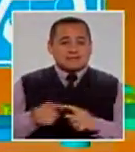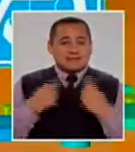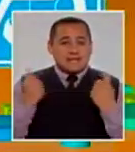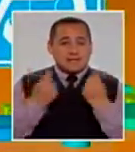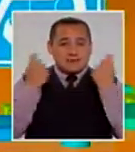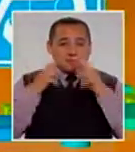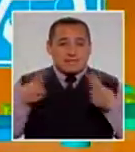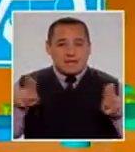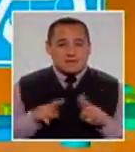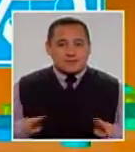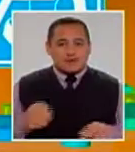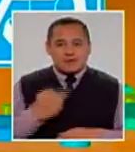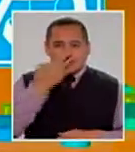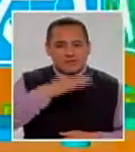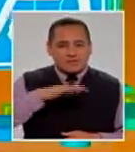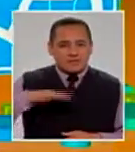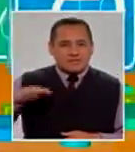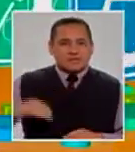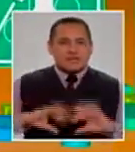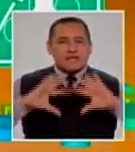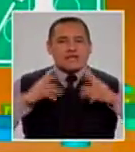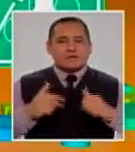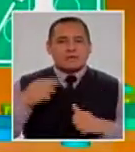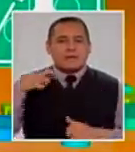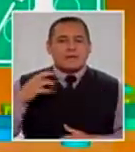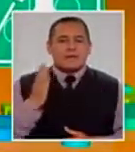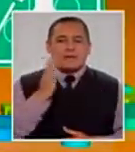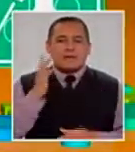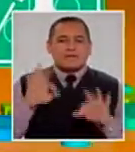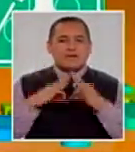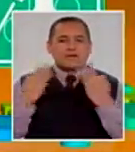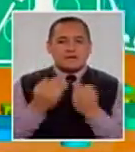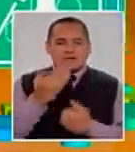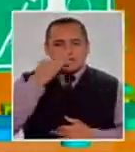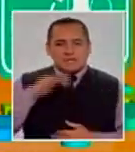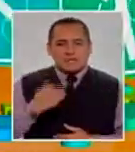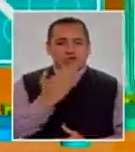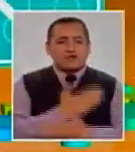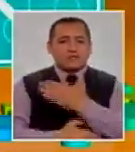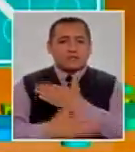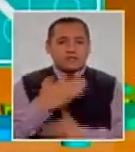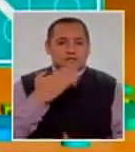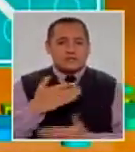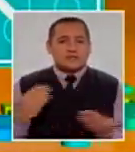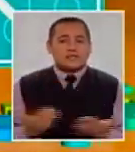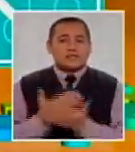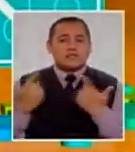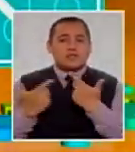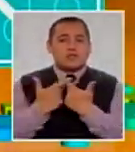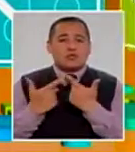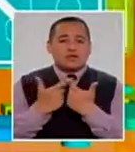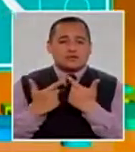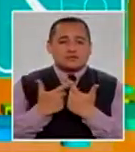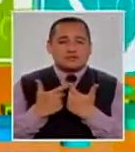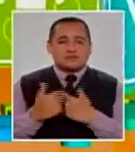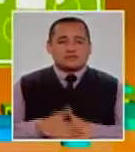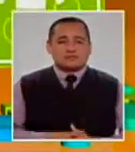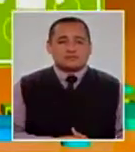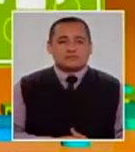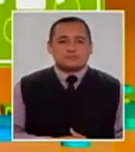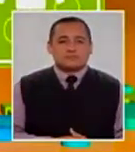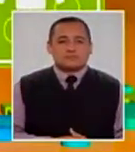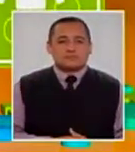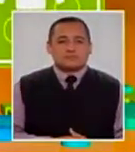a la celebración de la Navidad con los niños de la Asociación de Padres de Familia de Niños con Discapacidad, de San Juan del Urigancho.